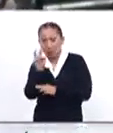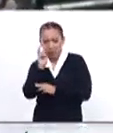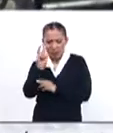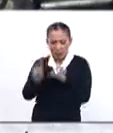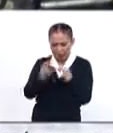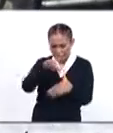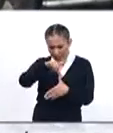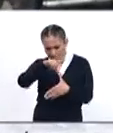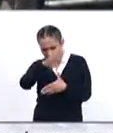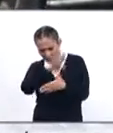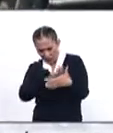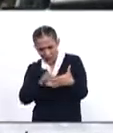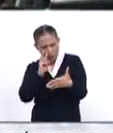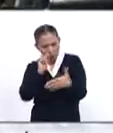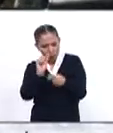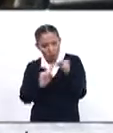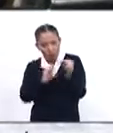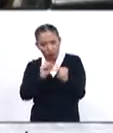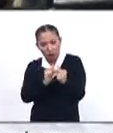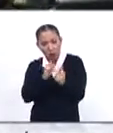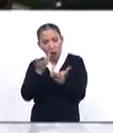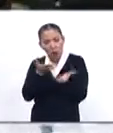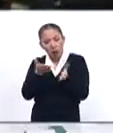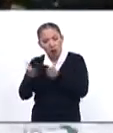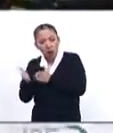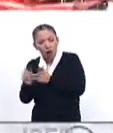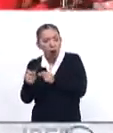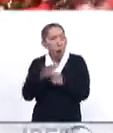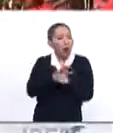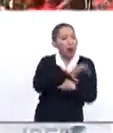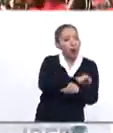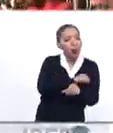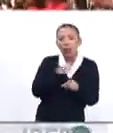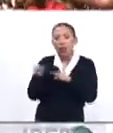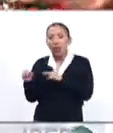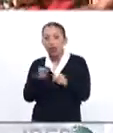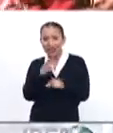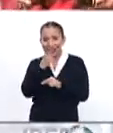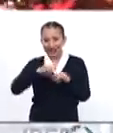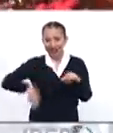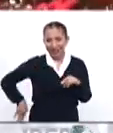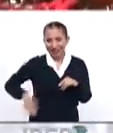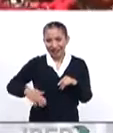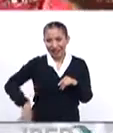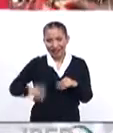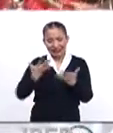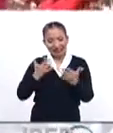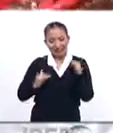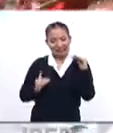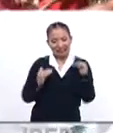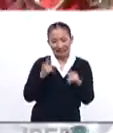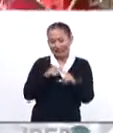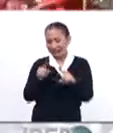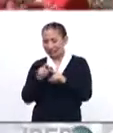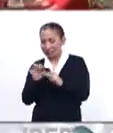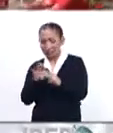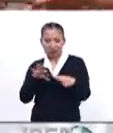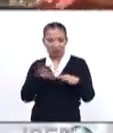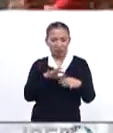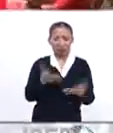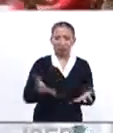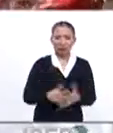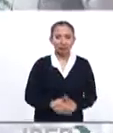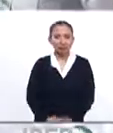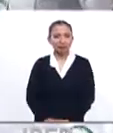a una América Latina que va tomando lugar hacia un lado o hacia el otro lado y, como le dije, dispar, heterogénea y dividida.